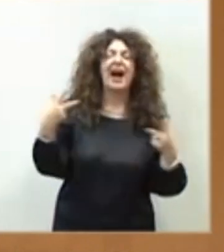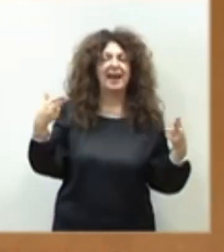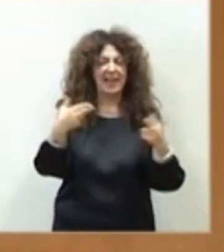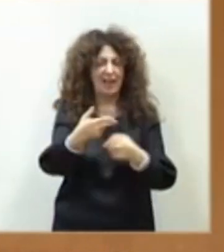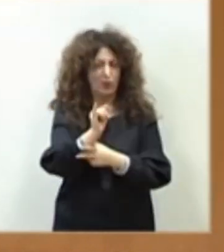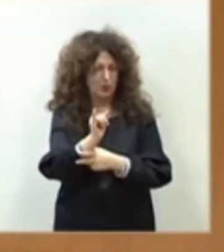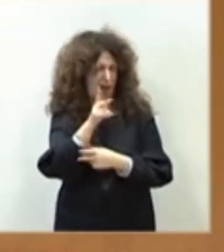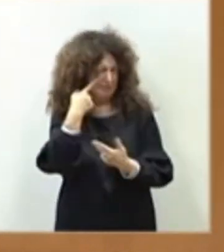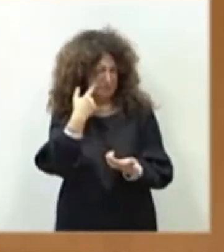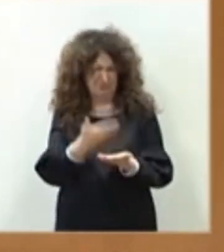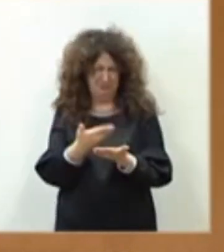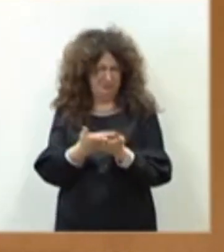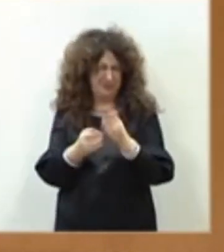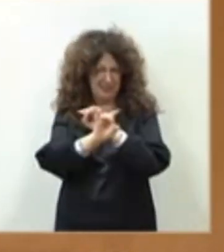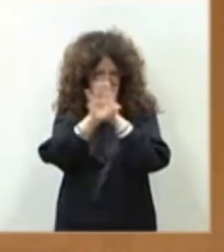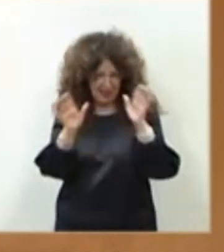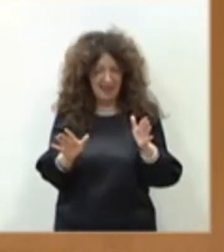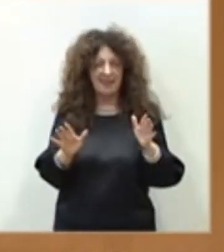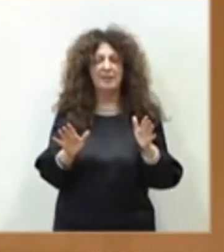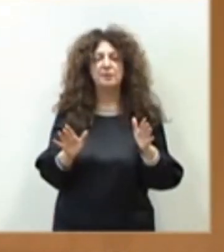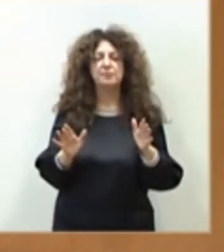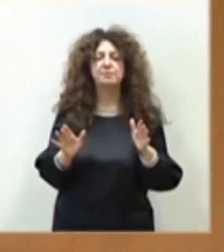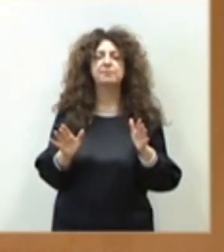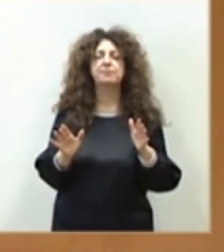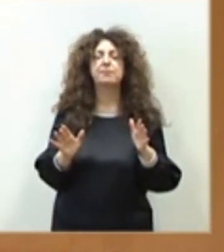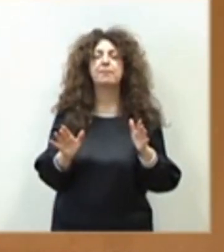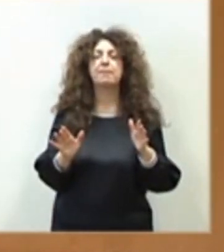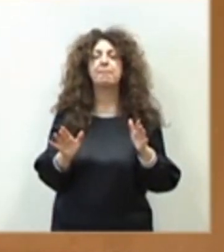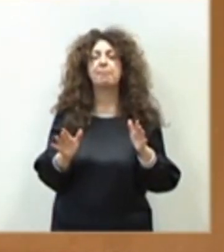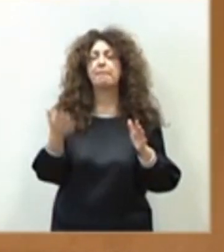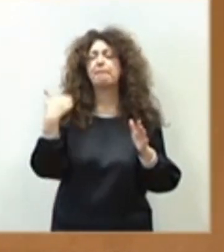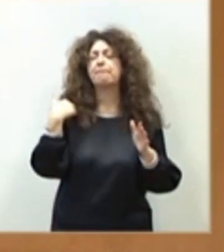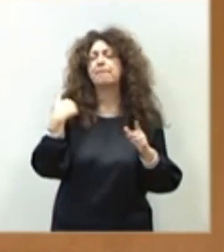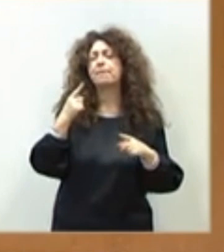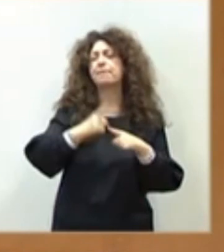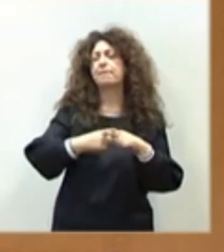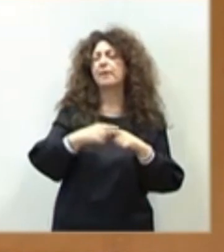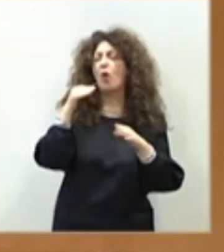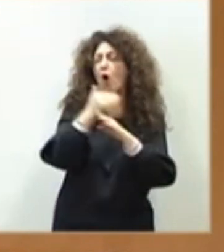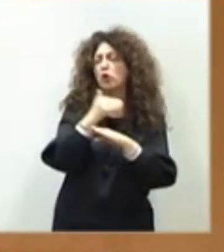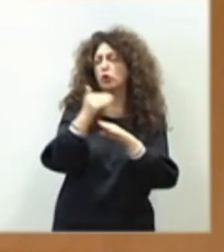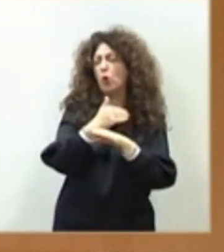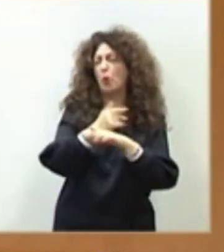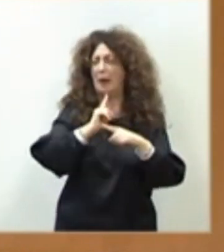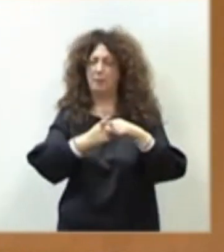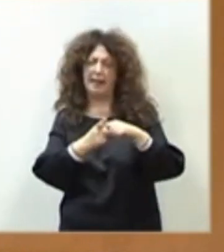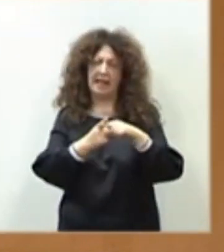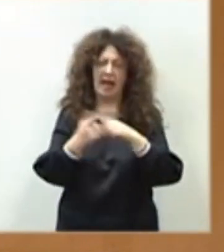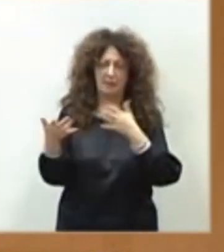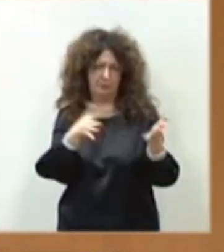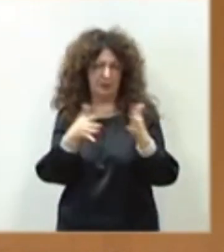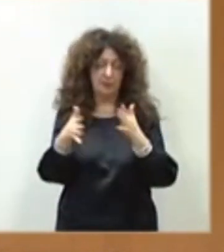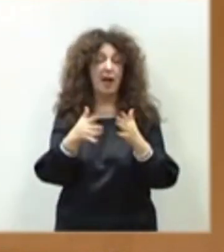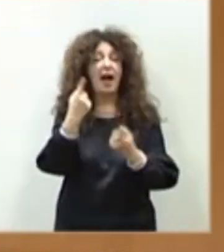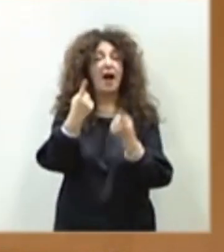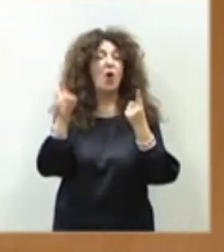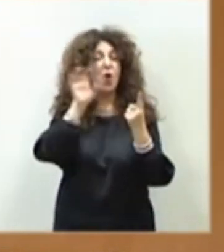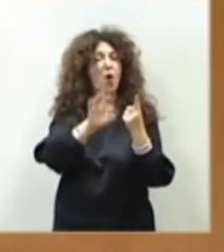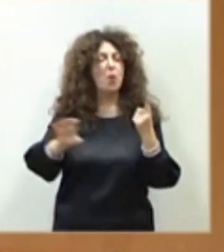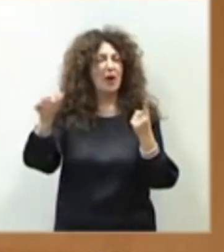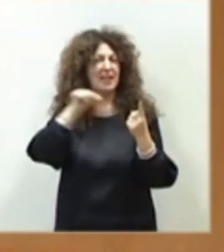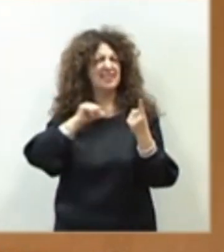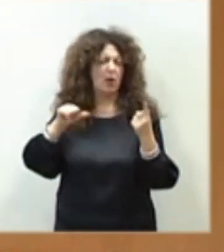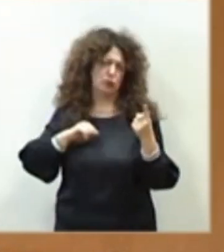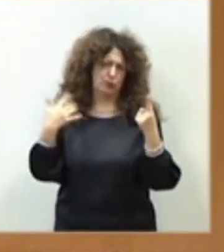ya se han puesto de manifiesto en los adelantos que se han hecho a partir de mediados del mes de octubre. Y hay comunidades autónomas que están